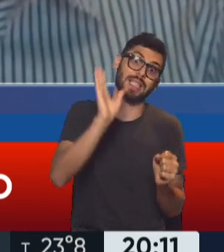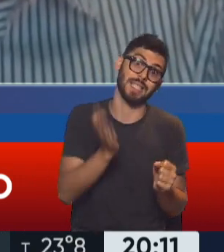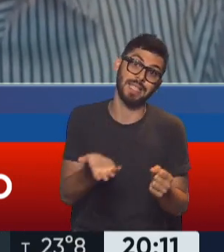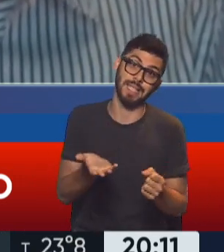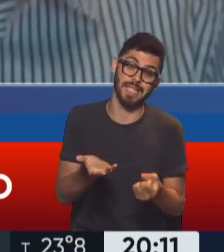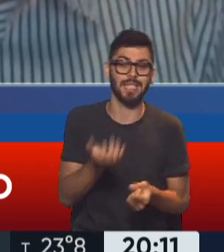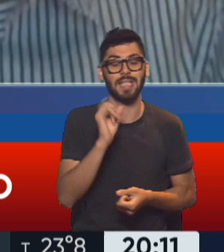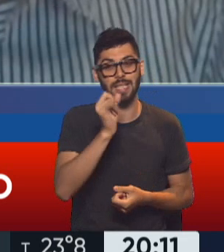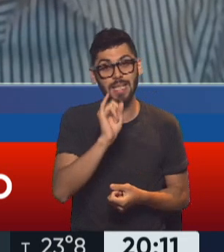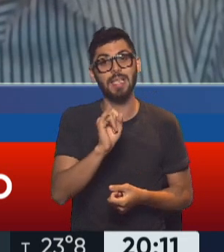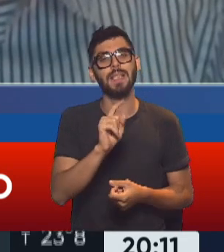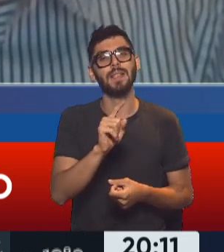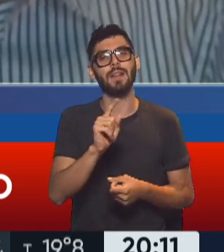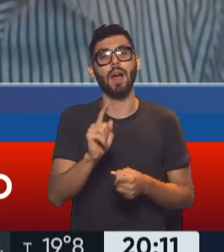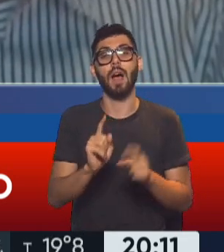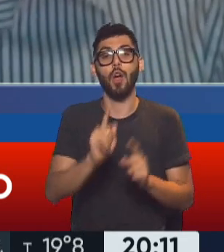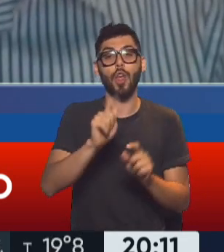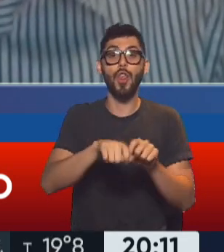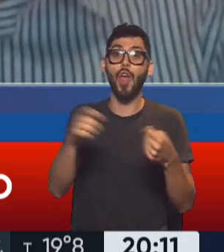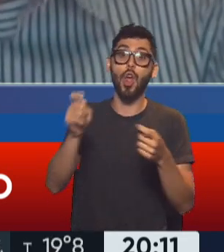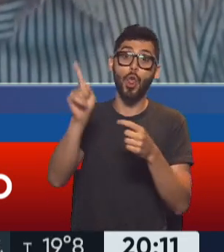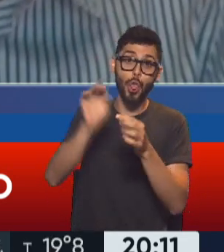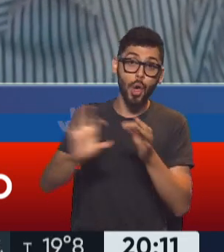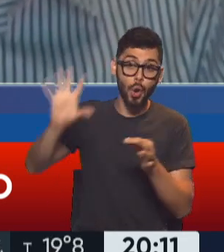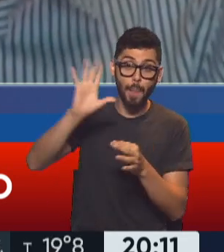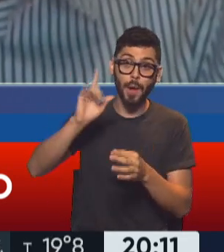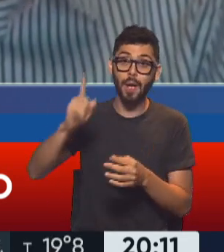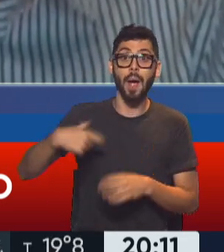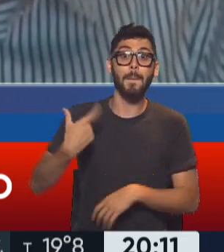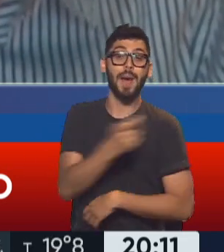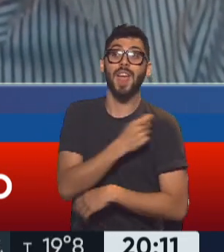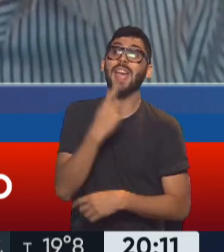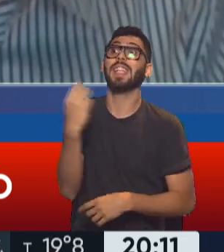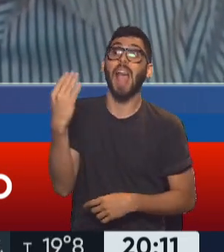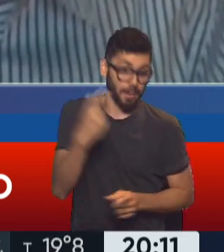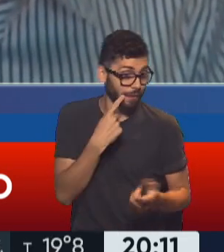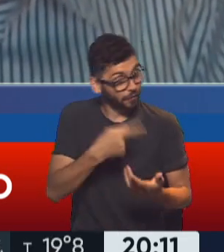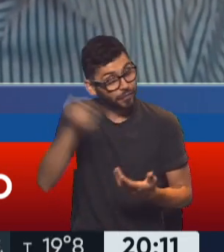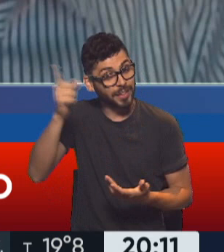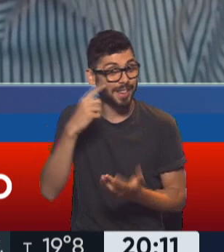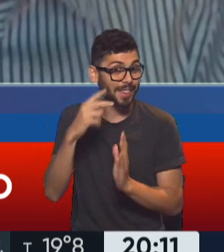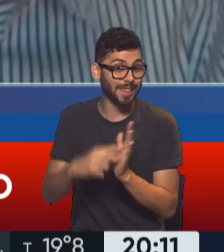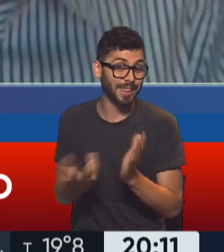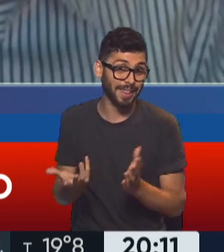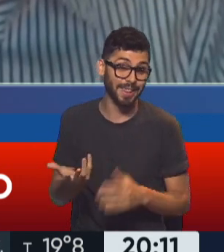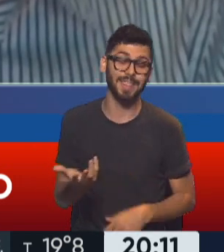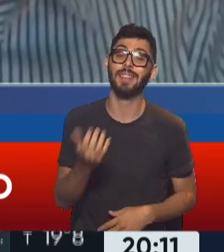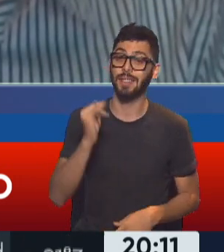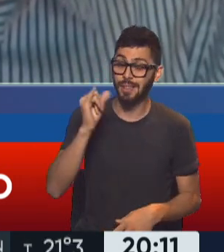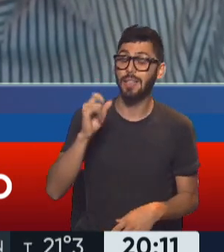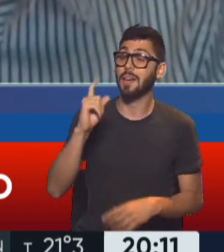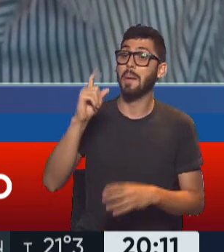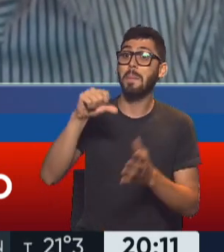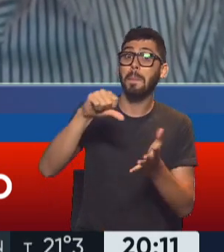Y podrían leer algún diario europeo para que vean lo que están haciendo con el pase sanitario. Sin ninguna duda, sin ninguna duda, en países